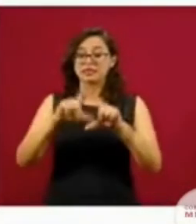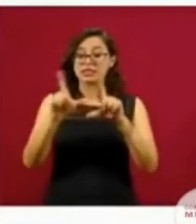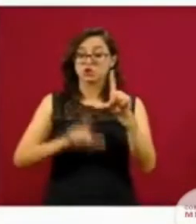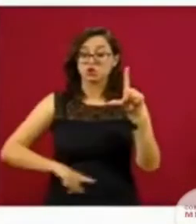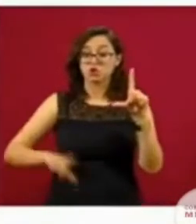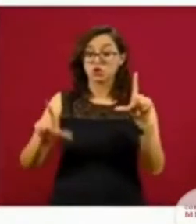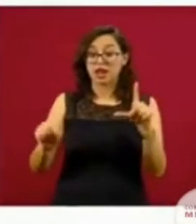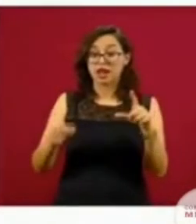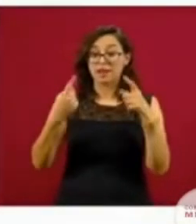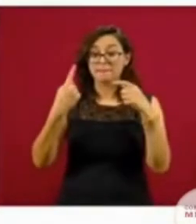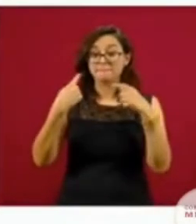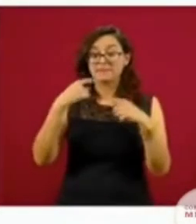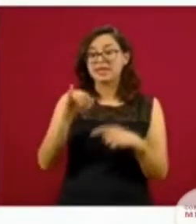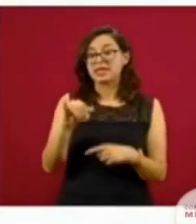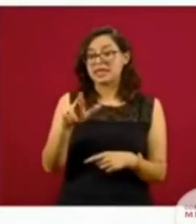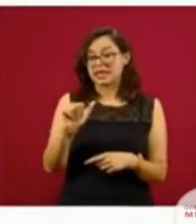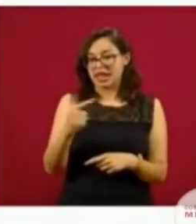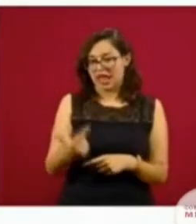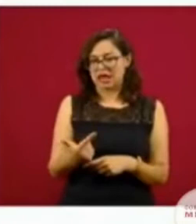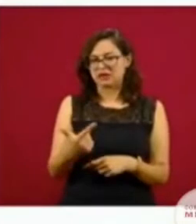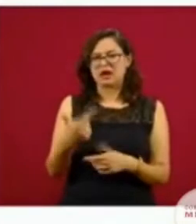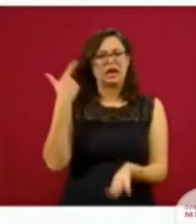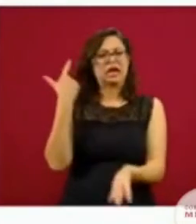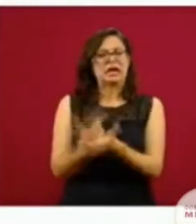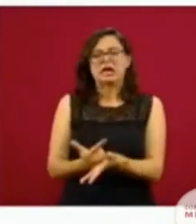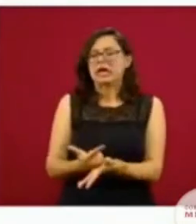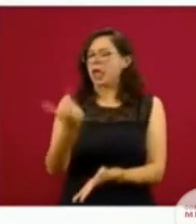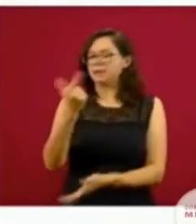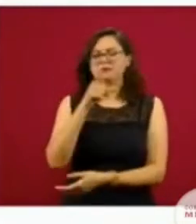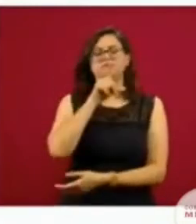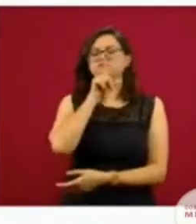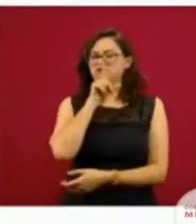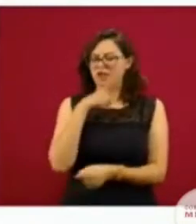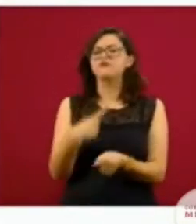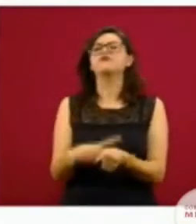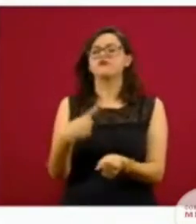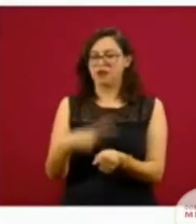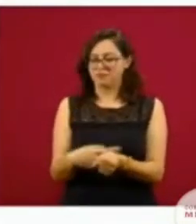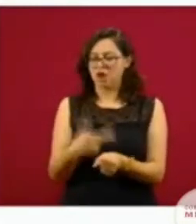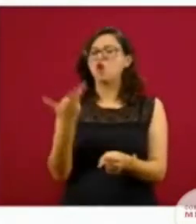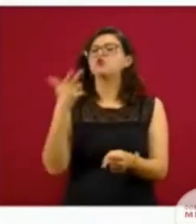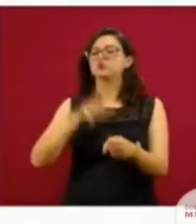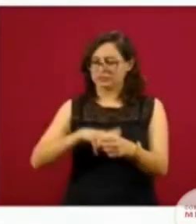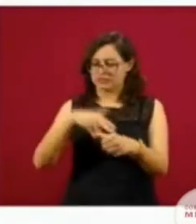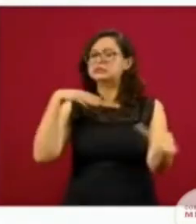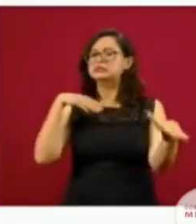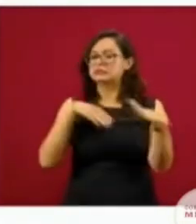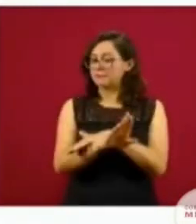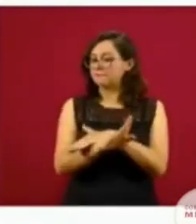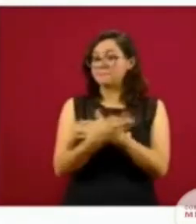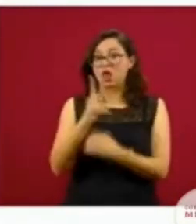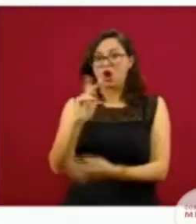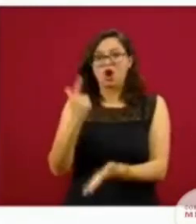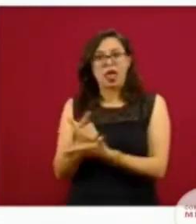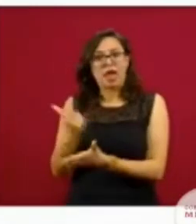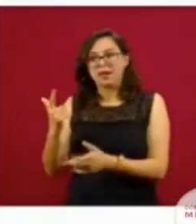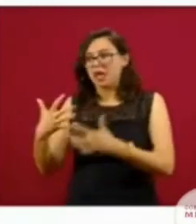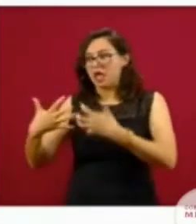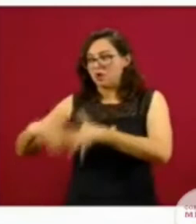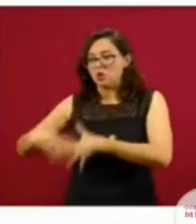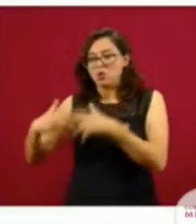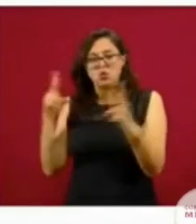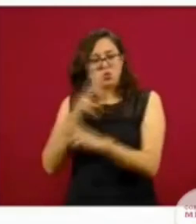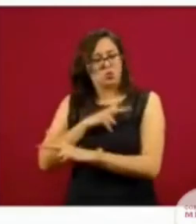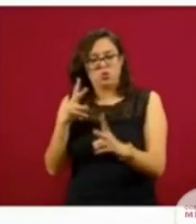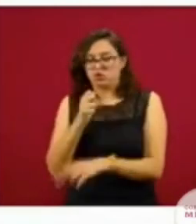de las camas a nivel nacional destinadas a personas que no están críticamente enfermas, que tienen una condición de importancia de COVID,